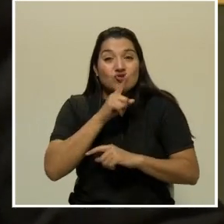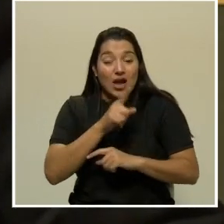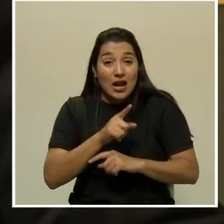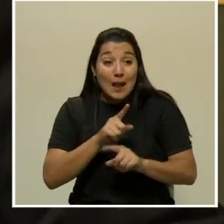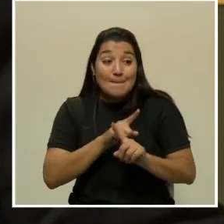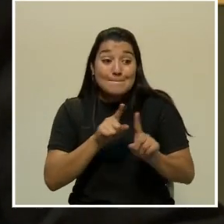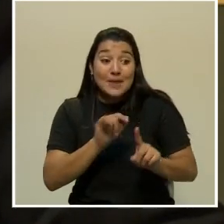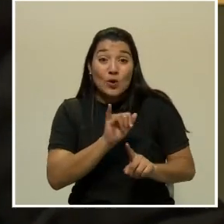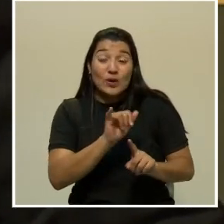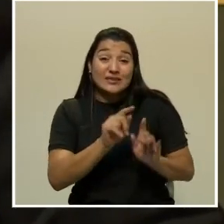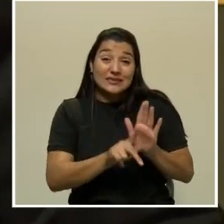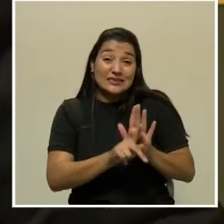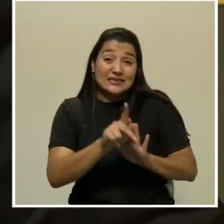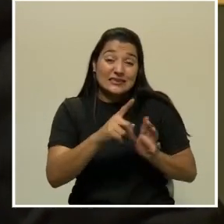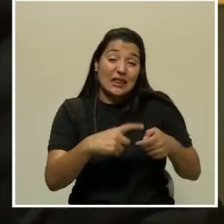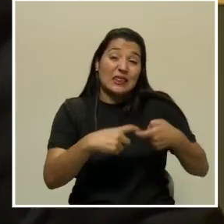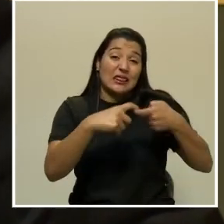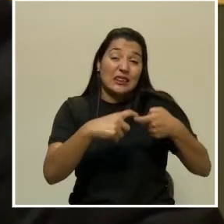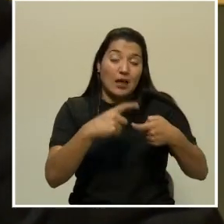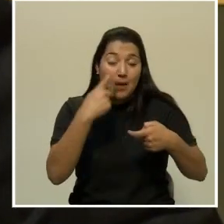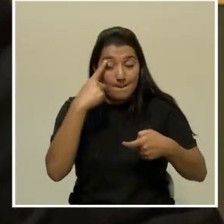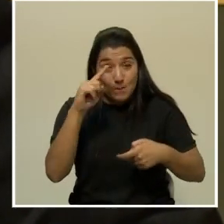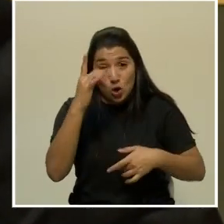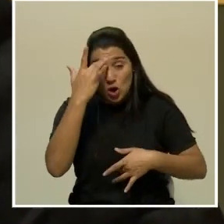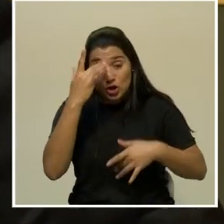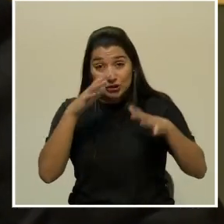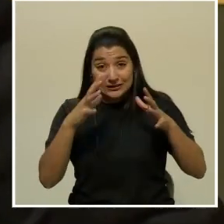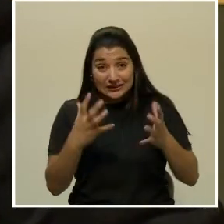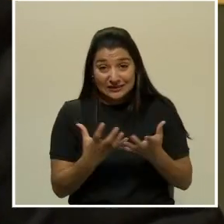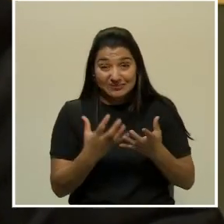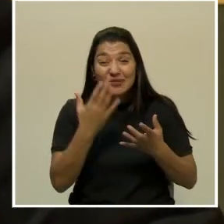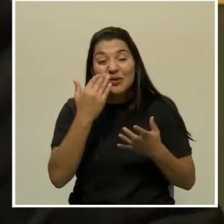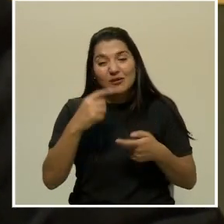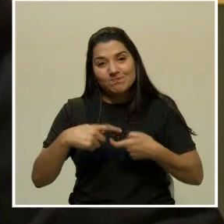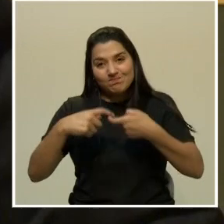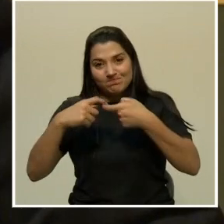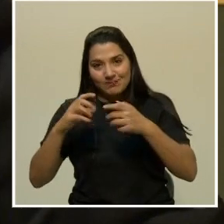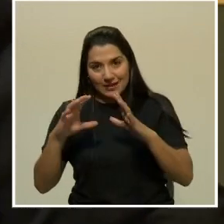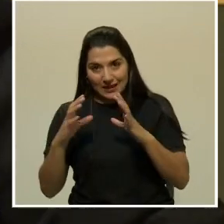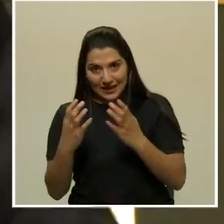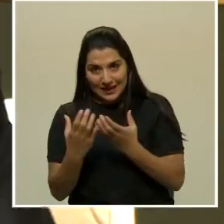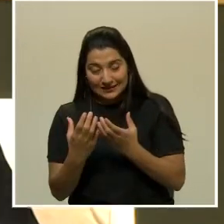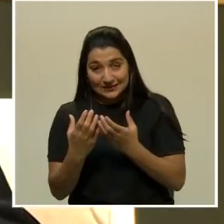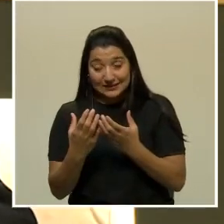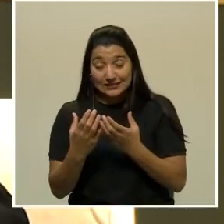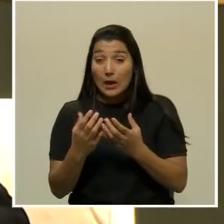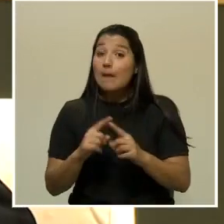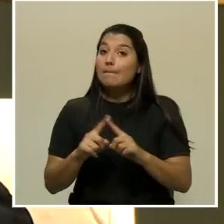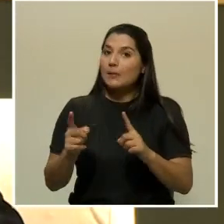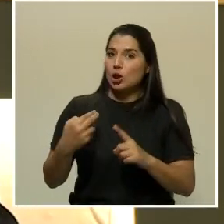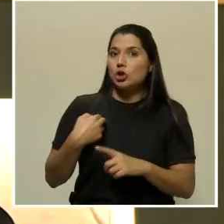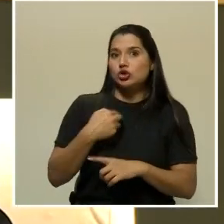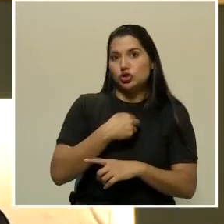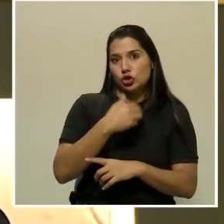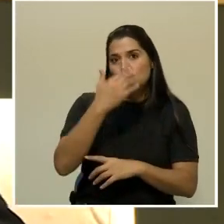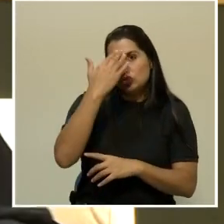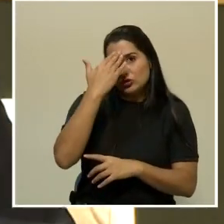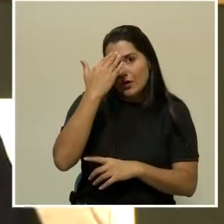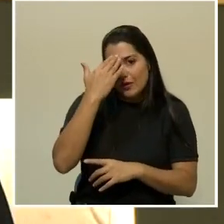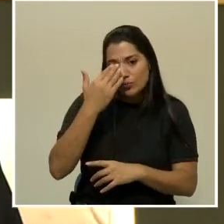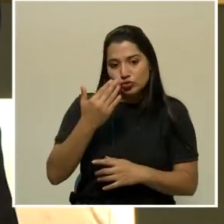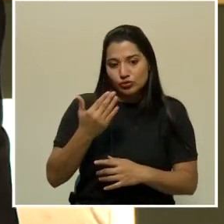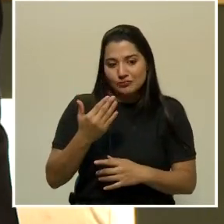interrumpido por la pandemia y por la suspensión de las clases, pero sabemos que existe esa